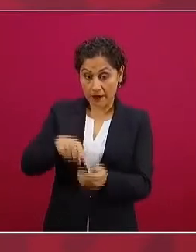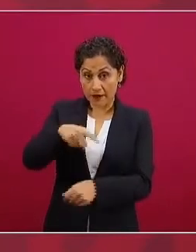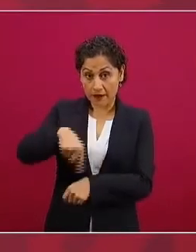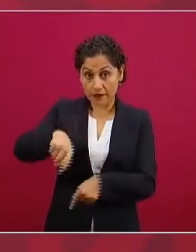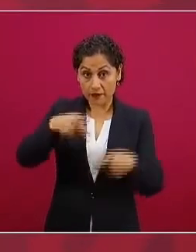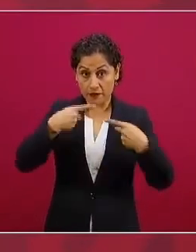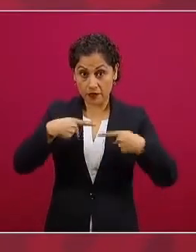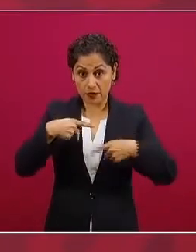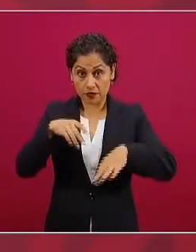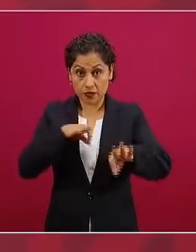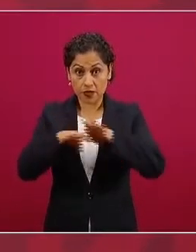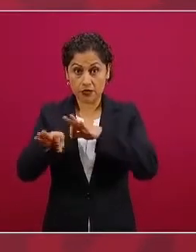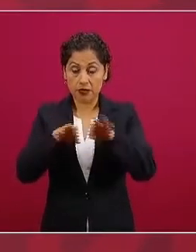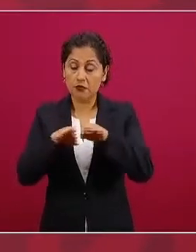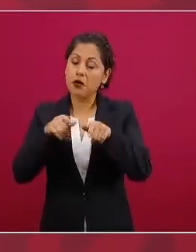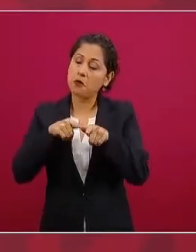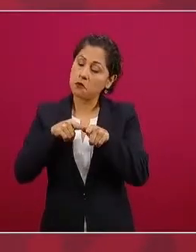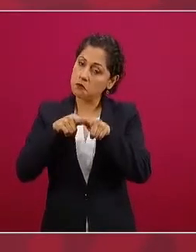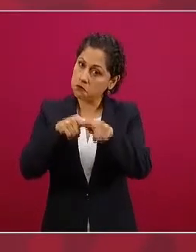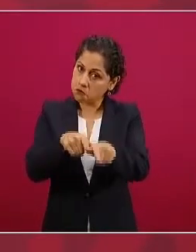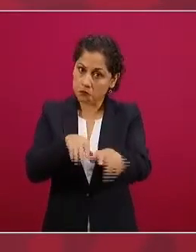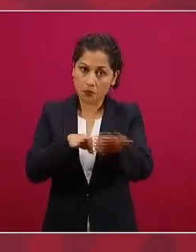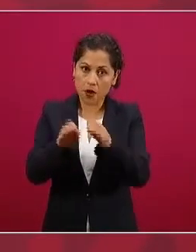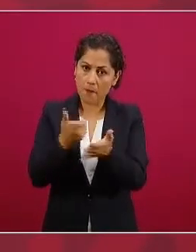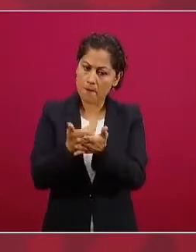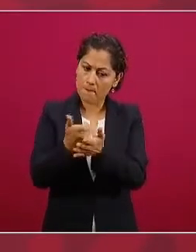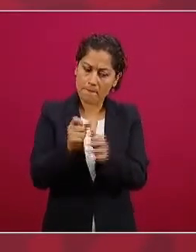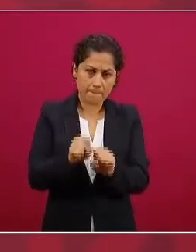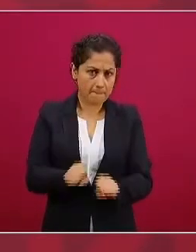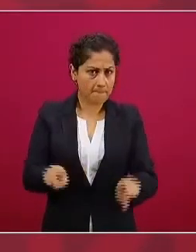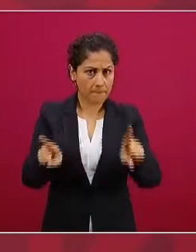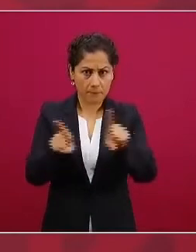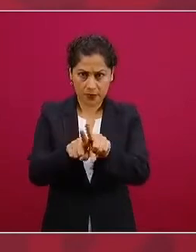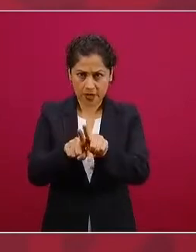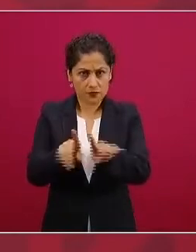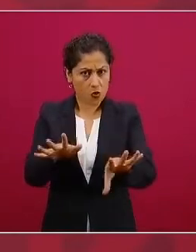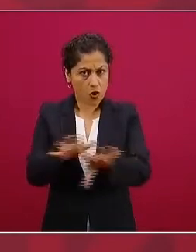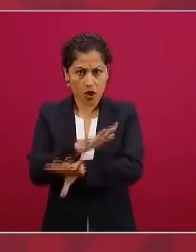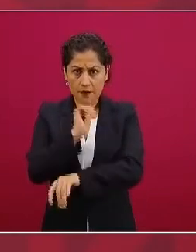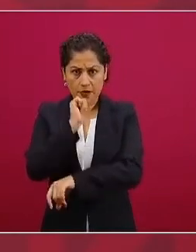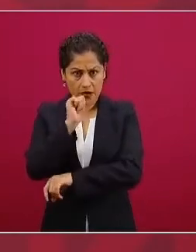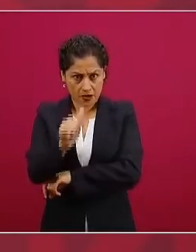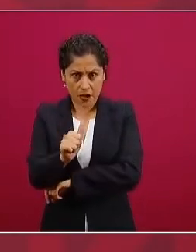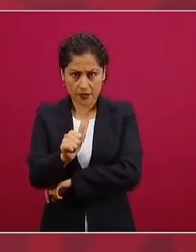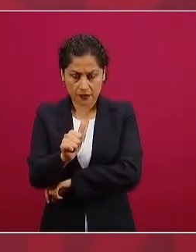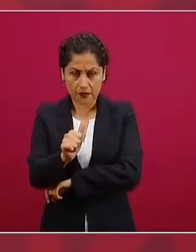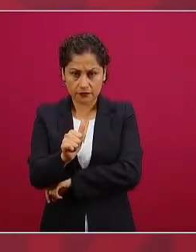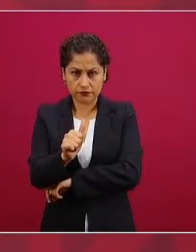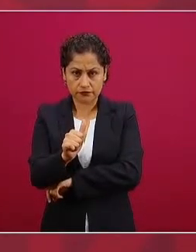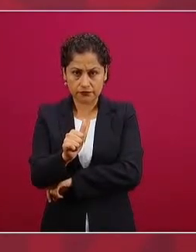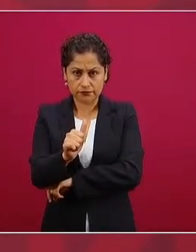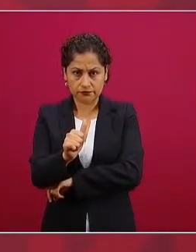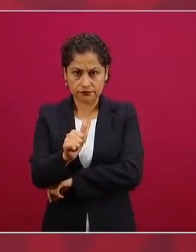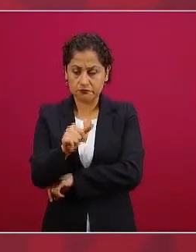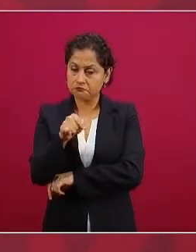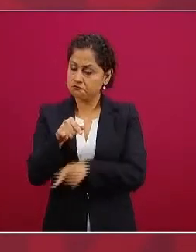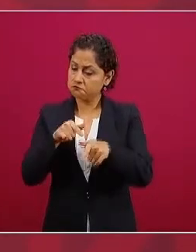y los mismos ingresos a quienes dejarán dichos cargos.